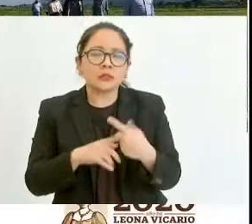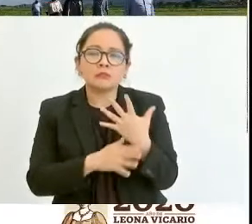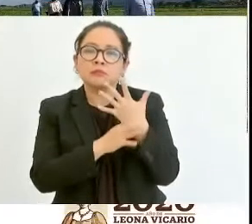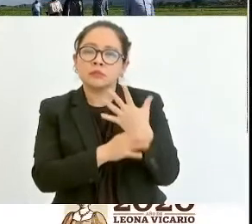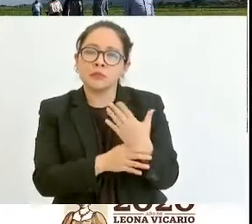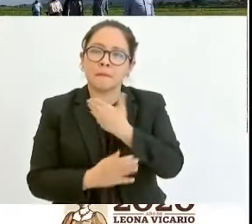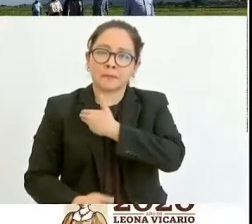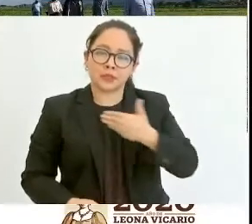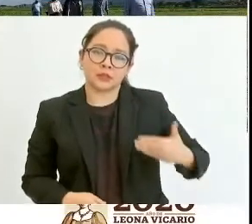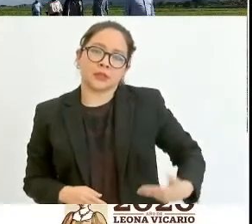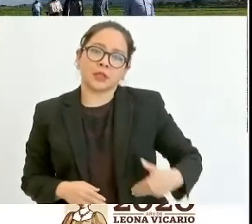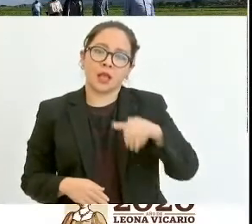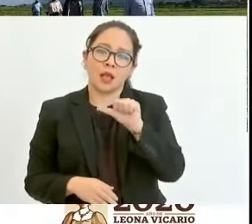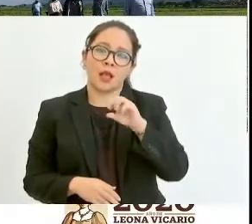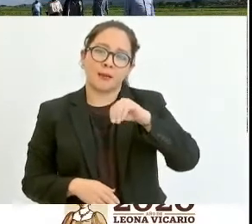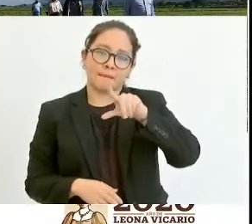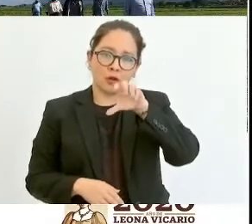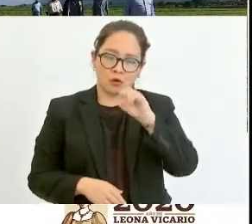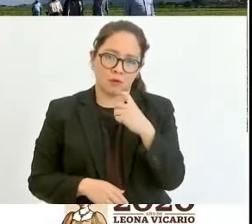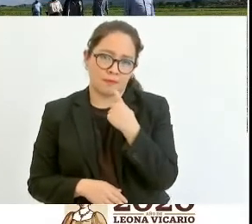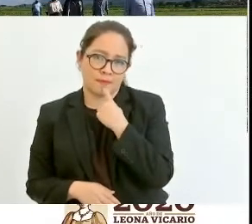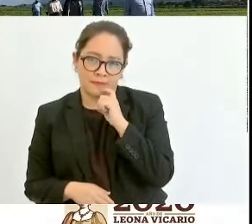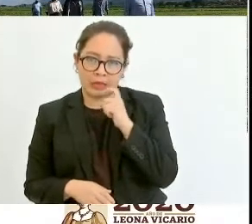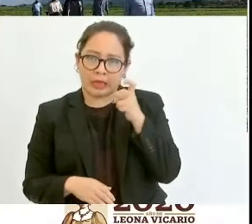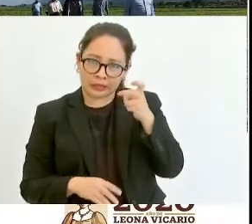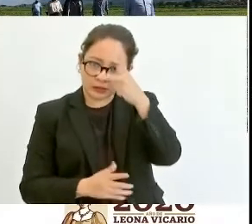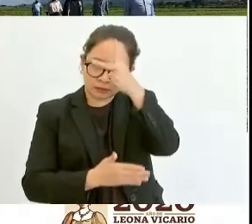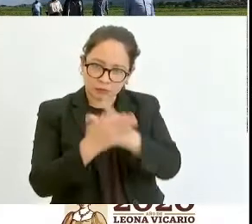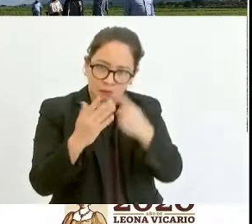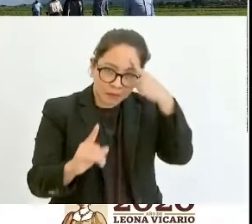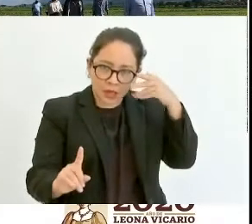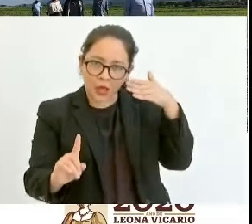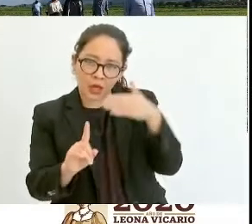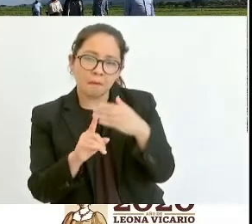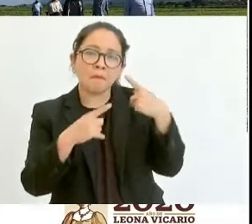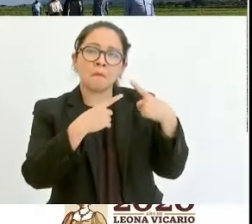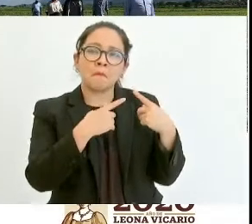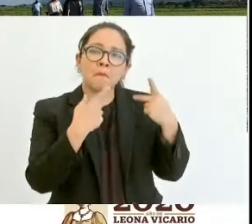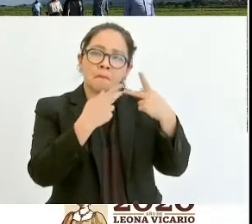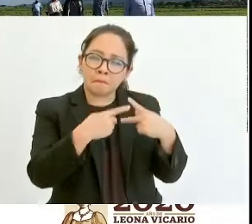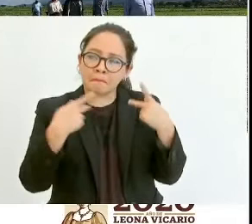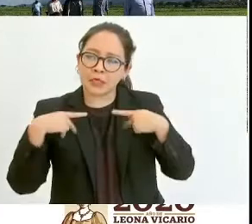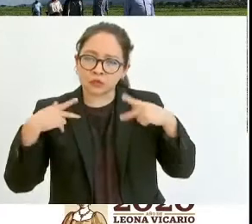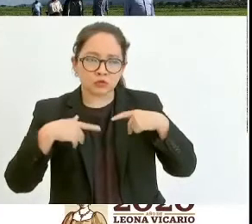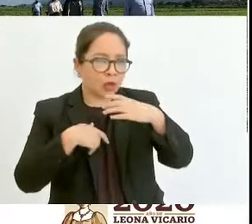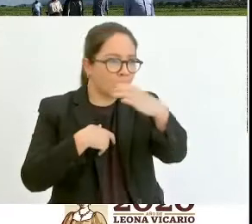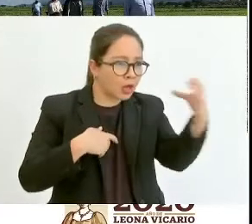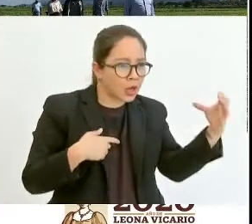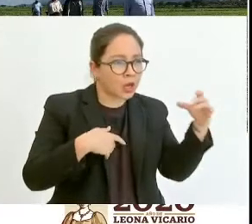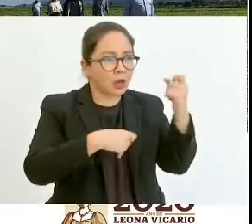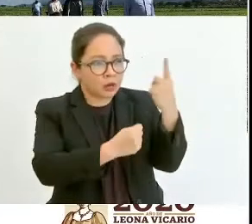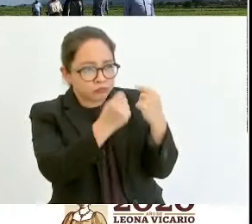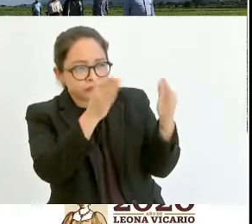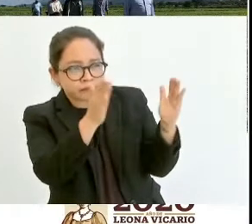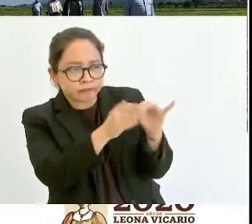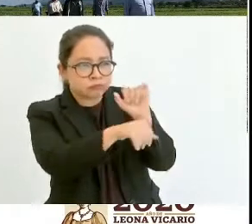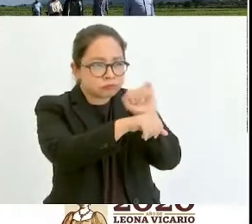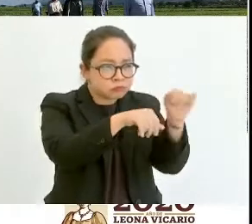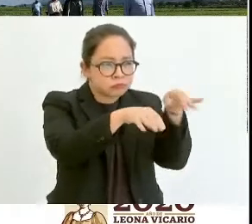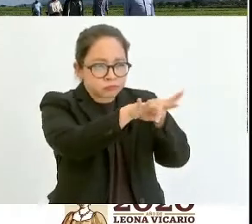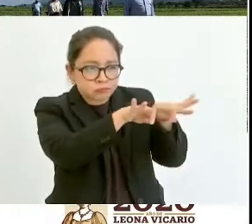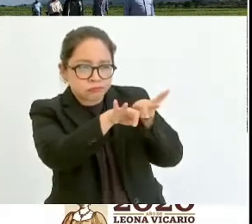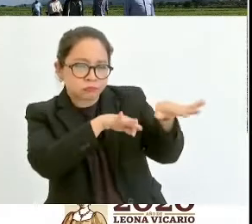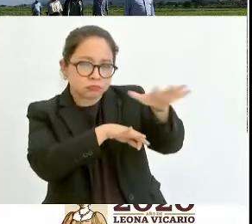programa plantea un apoyo productivo a pequeños y medianos productores, apoyos directos sin intermediarios y